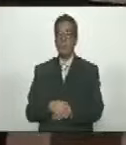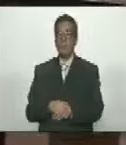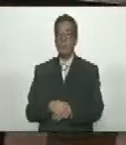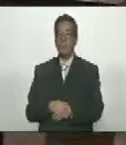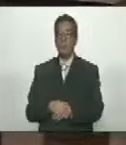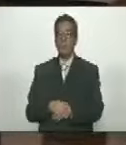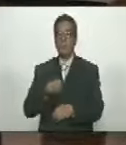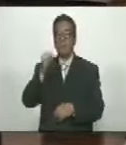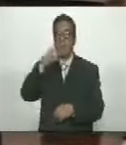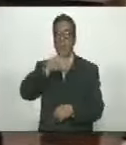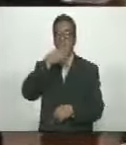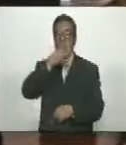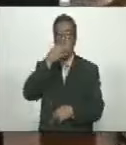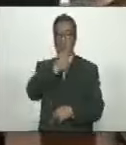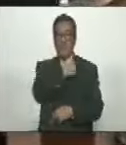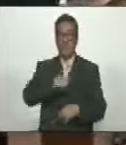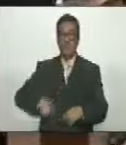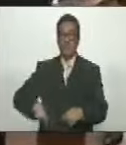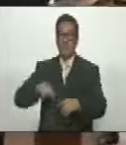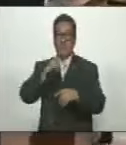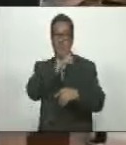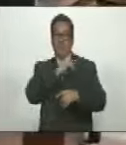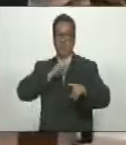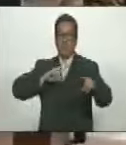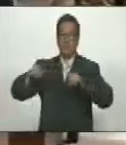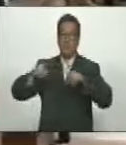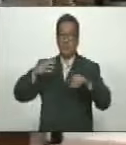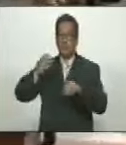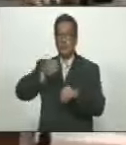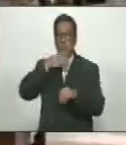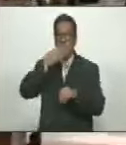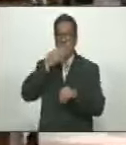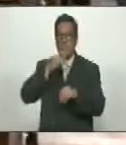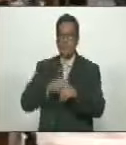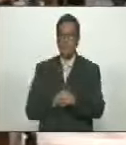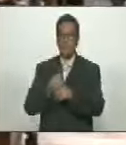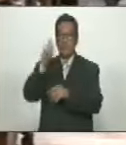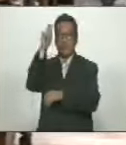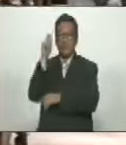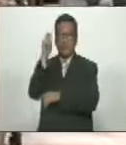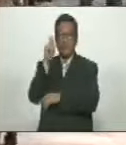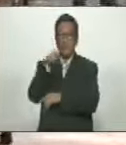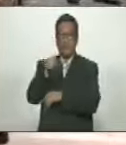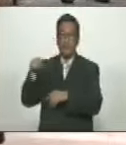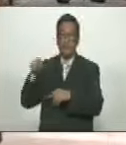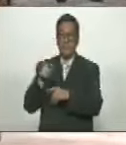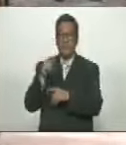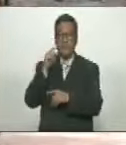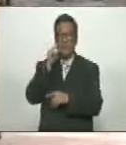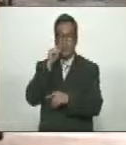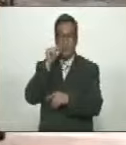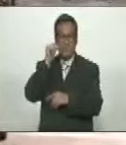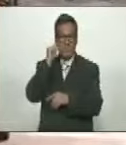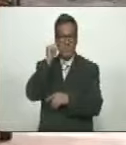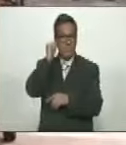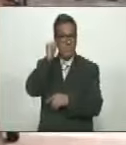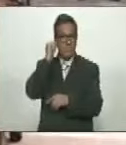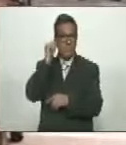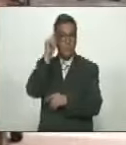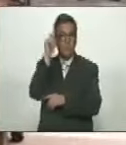buenas tardes presidente junta directiva buenas tardes diputadas y diputados